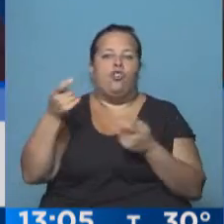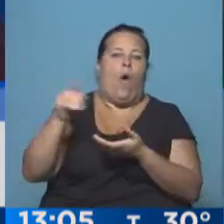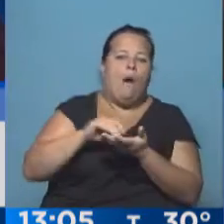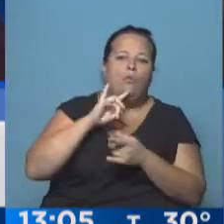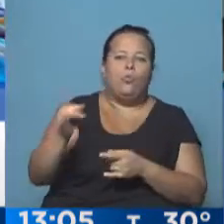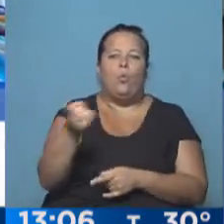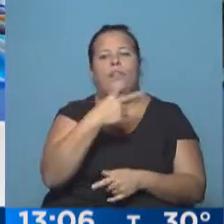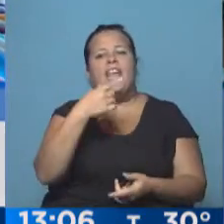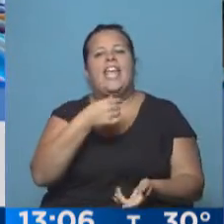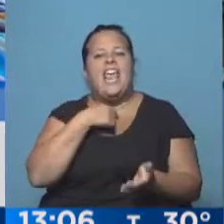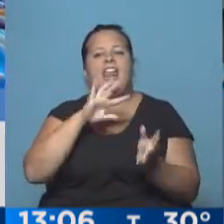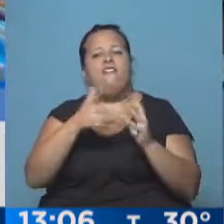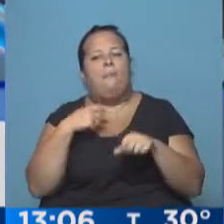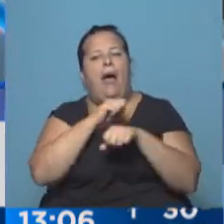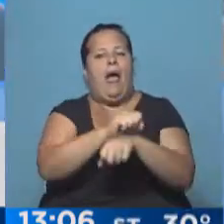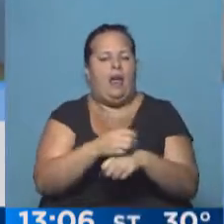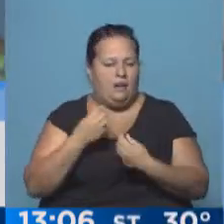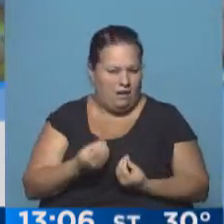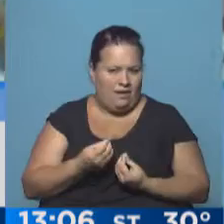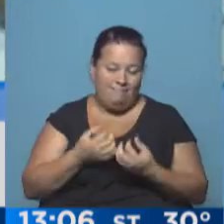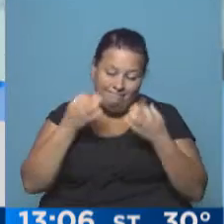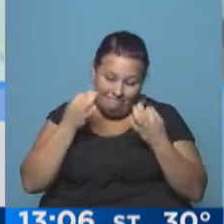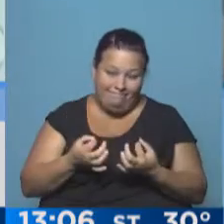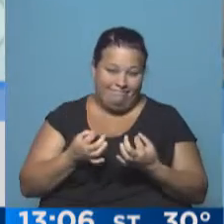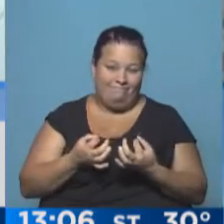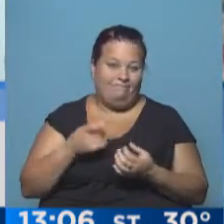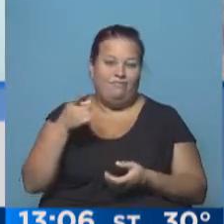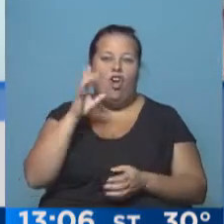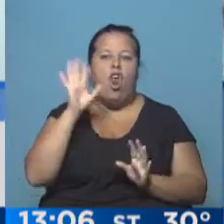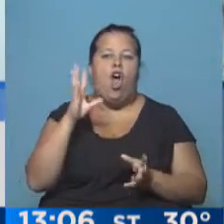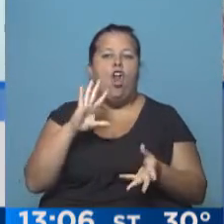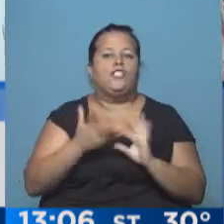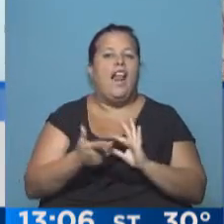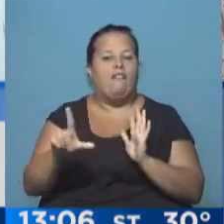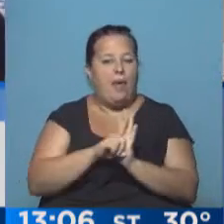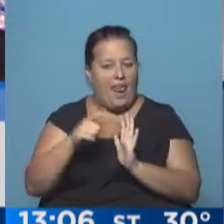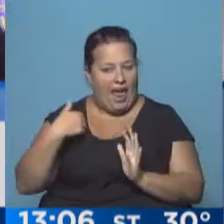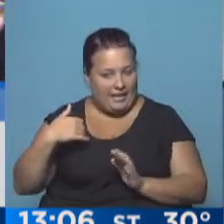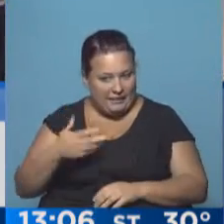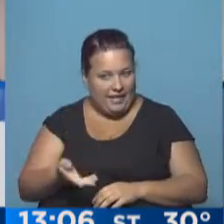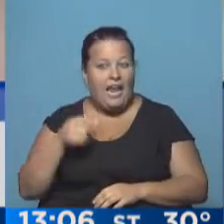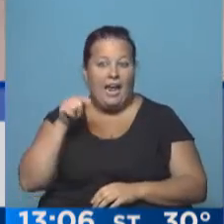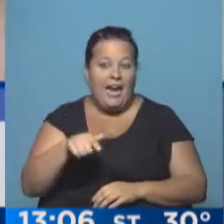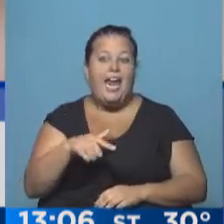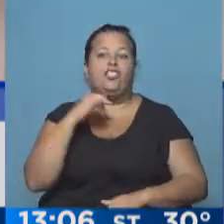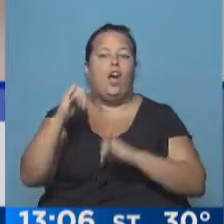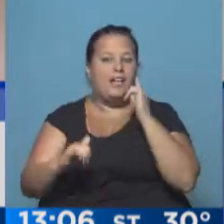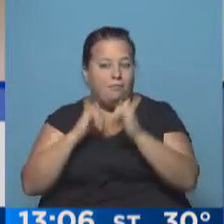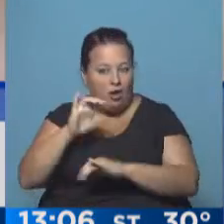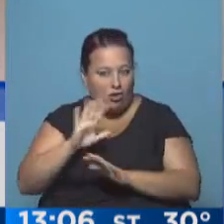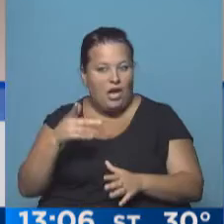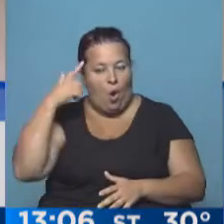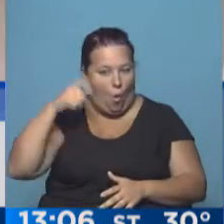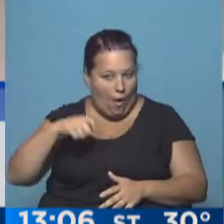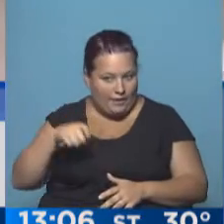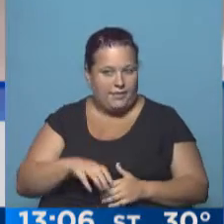sus abogados, que quiere condiciones para entregarse, es realmente alguien que no conoce las leyes argentinas, y esto es lo que le explicaron los